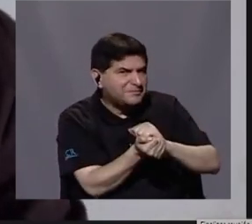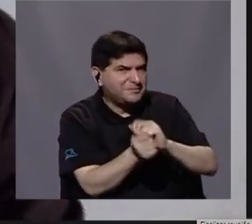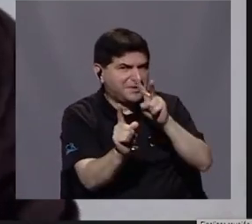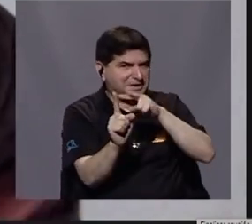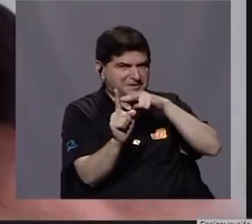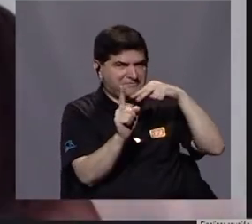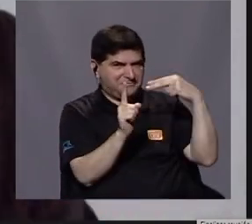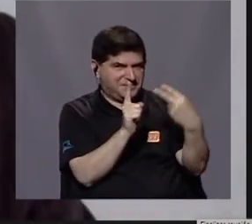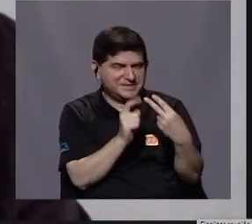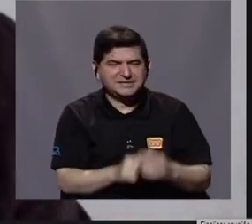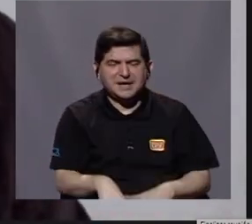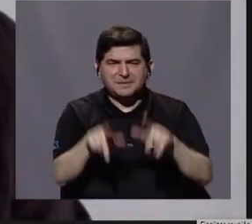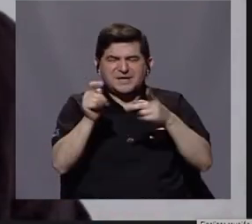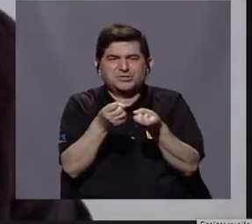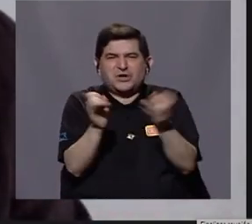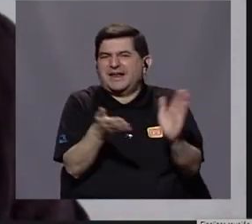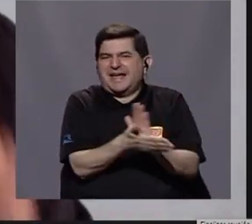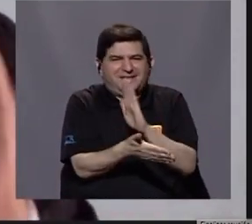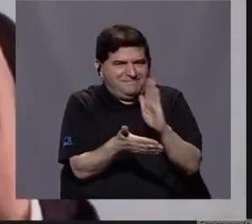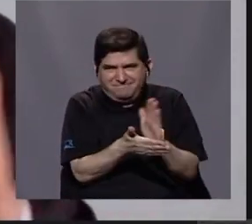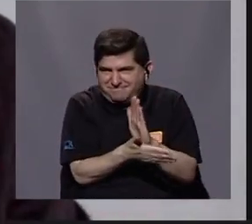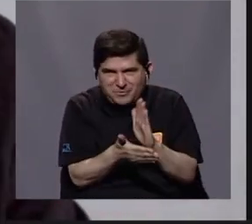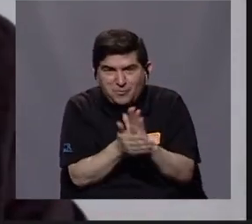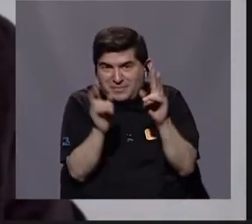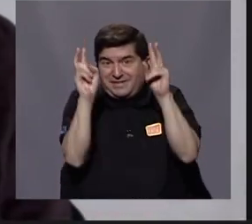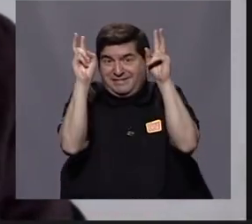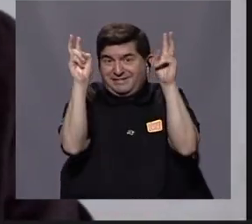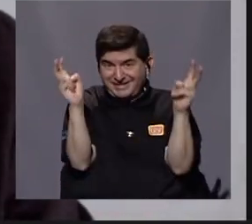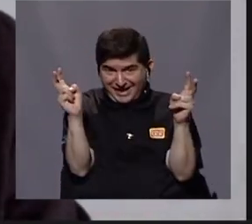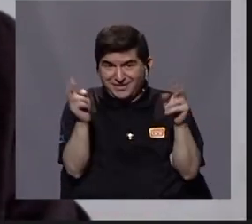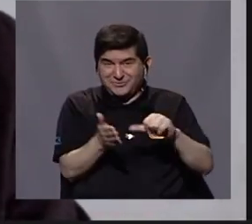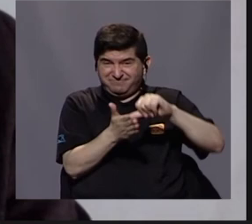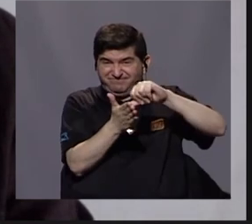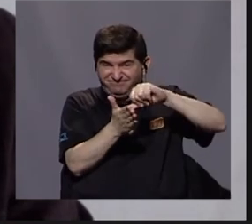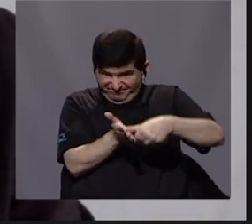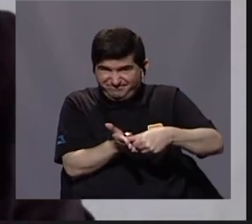visión de indocumentado, como puede ser algo que hay que enfatizar,